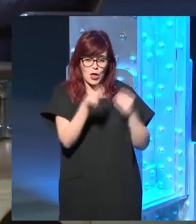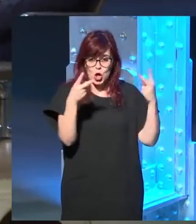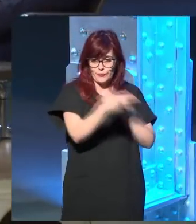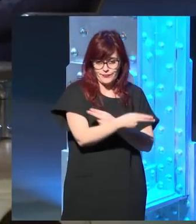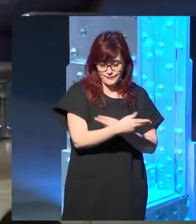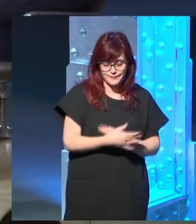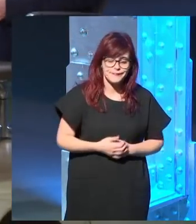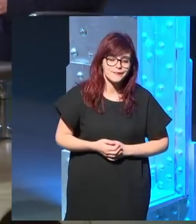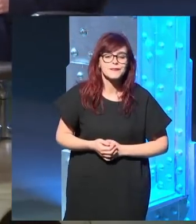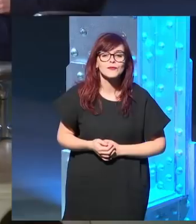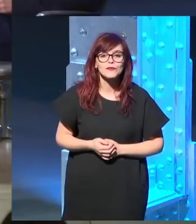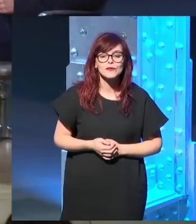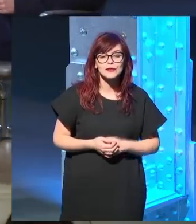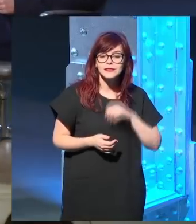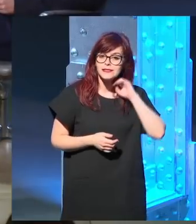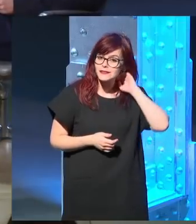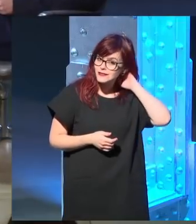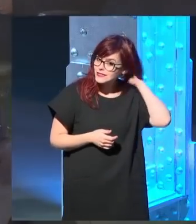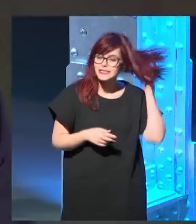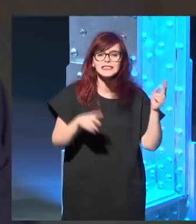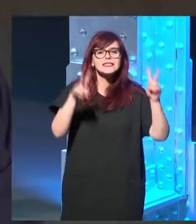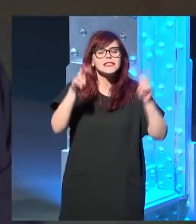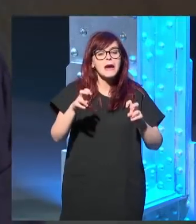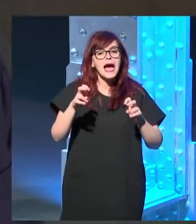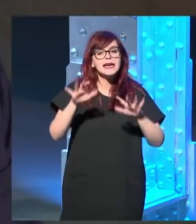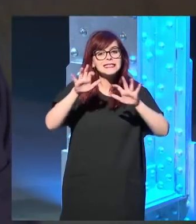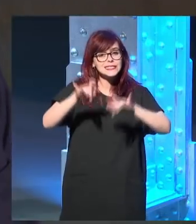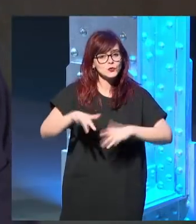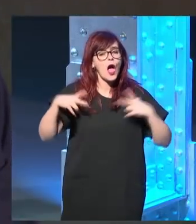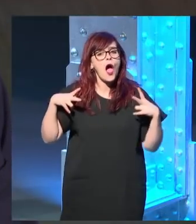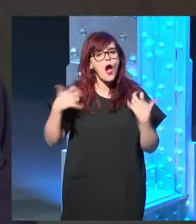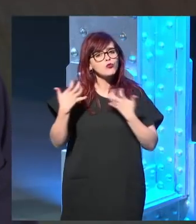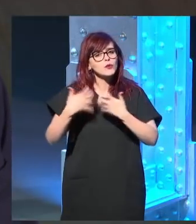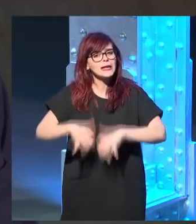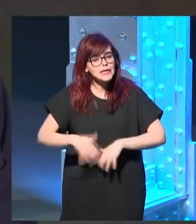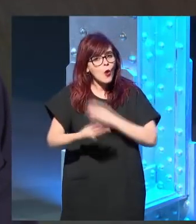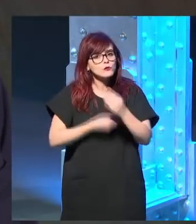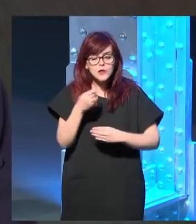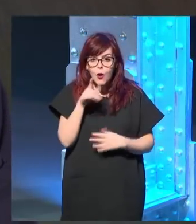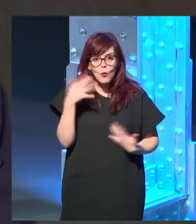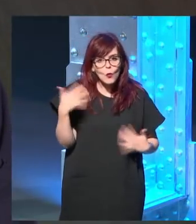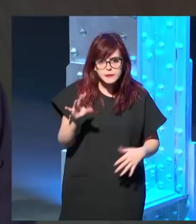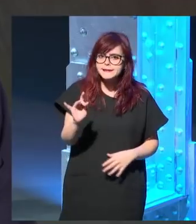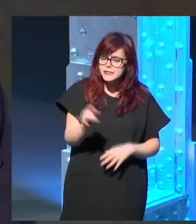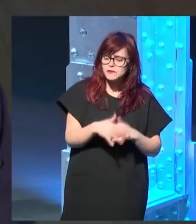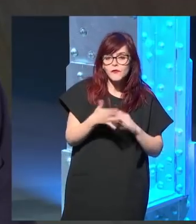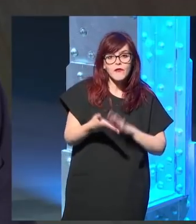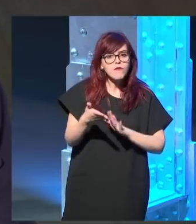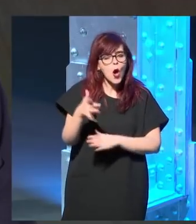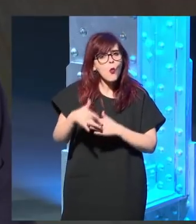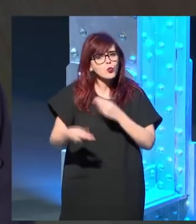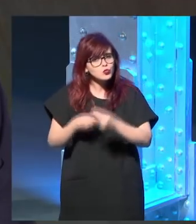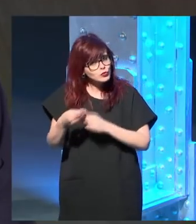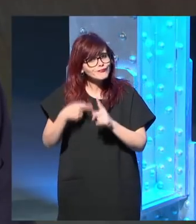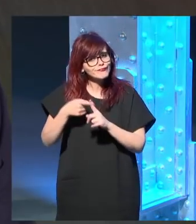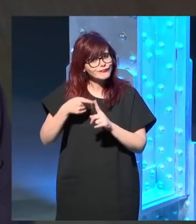¿Y el, y la escritura automática la has utilizado alguna vez como método? Cada vez más, cada vez más me